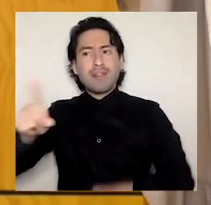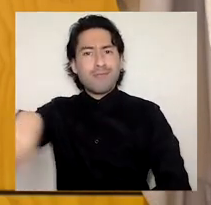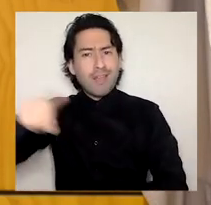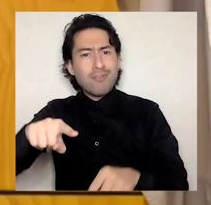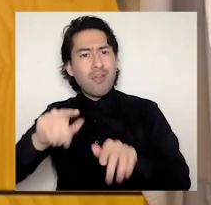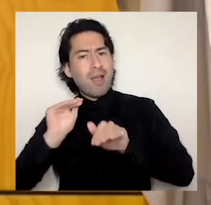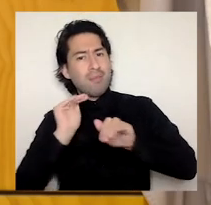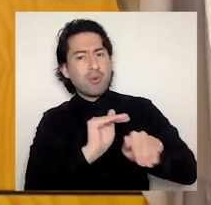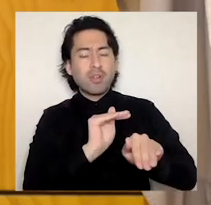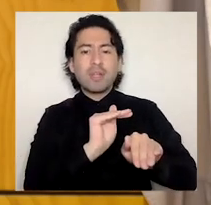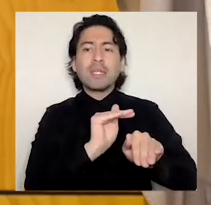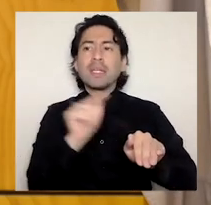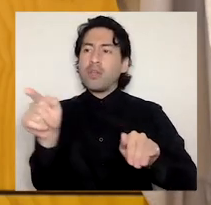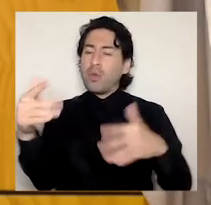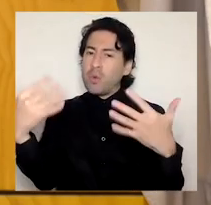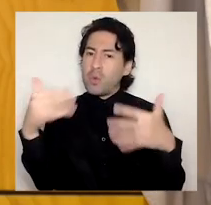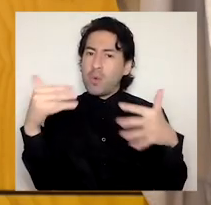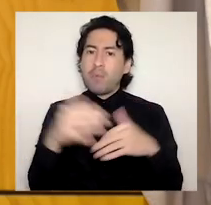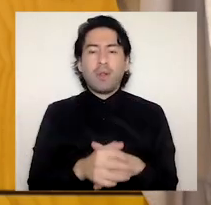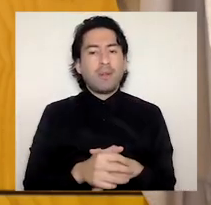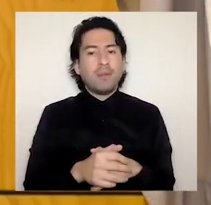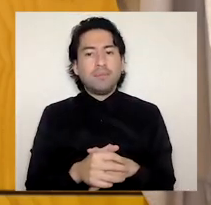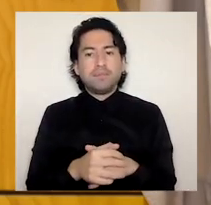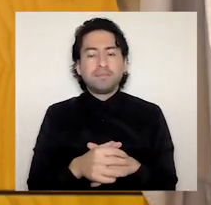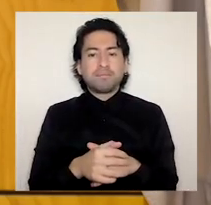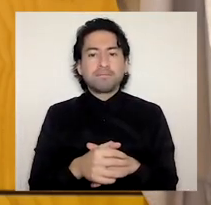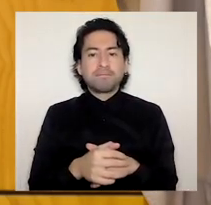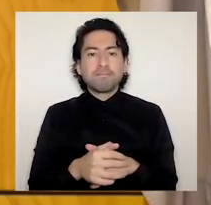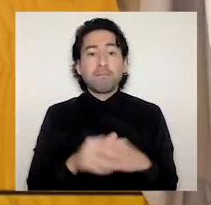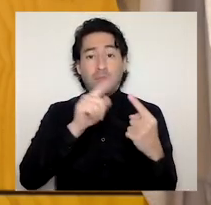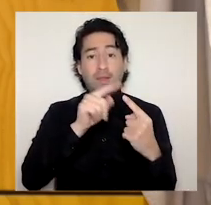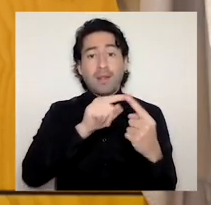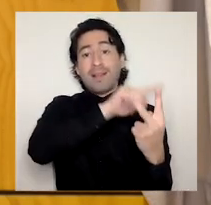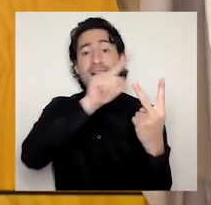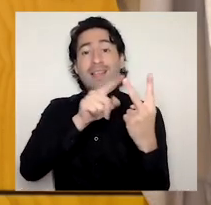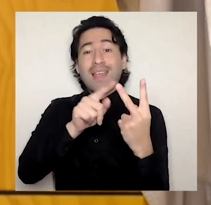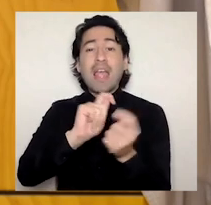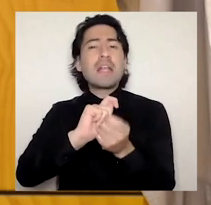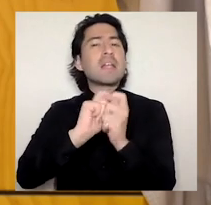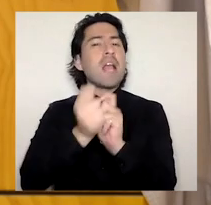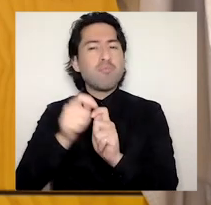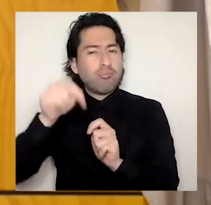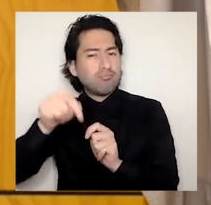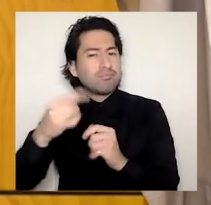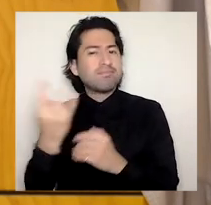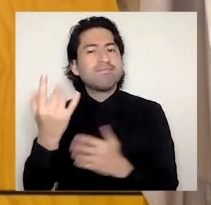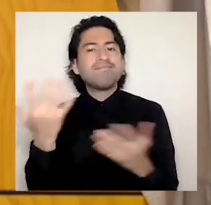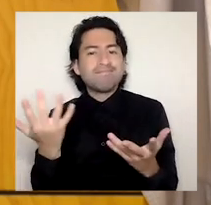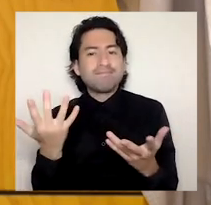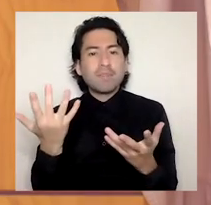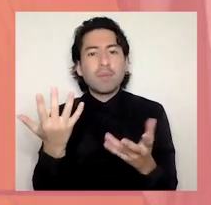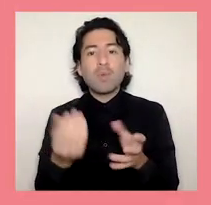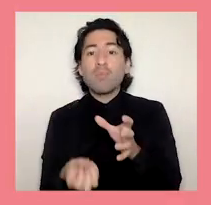y que han sido clave en este logro. Una segunda transformación para nuestra universidad es la